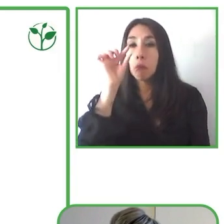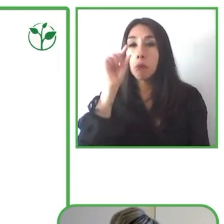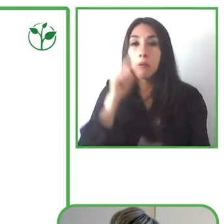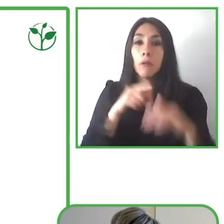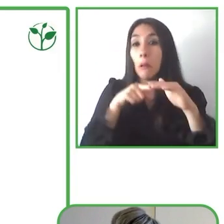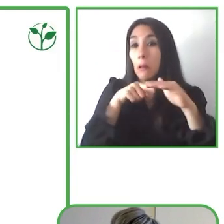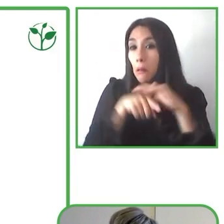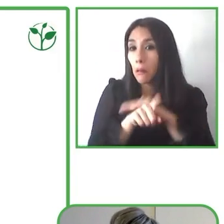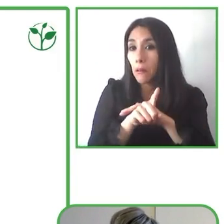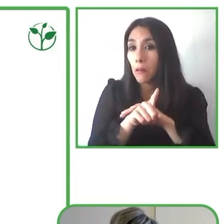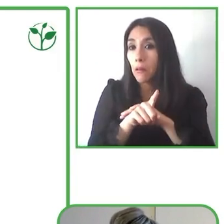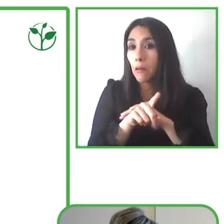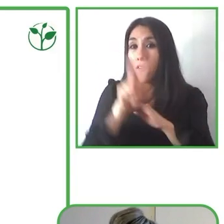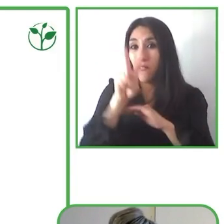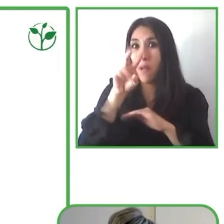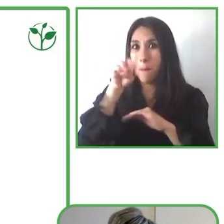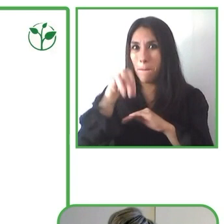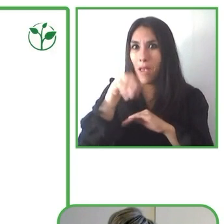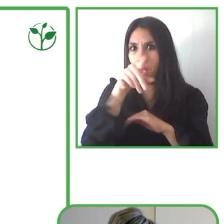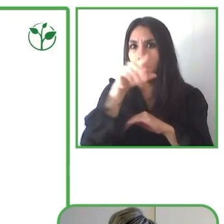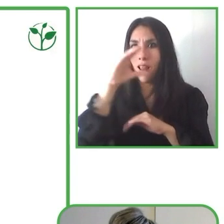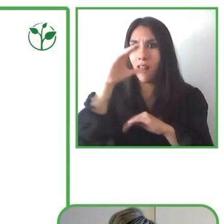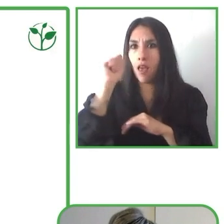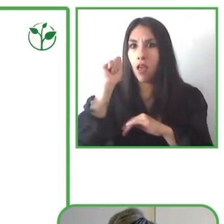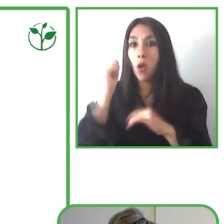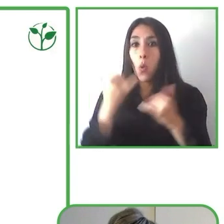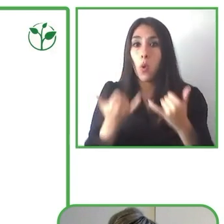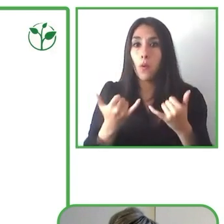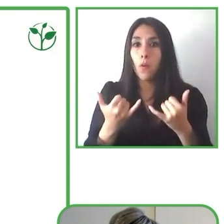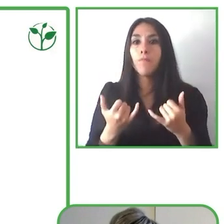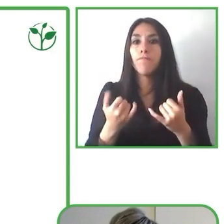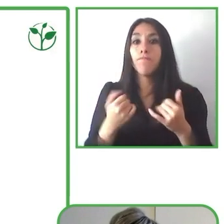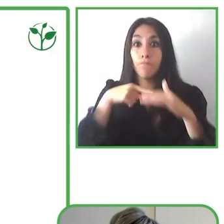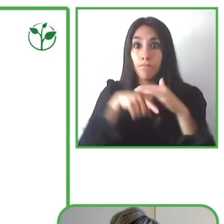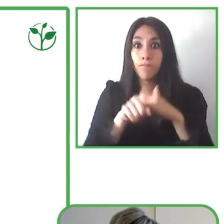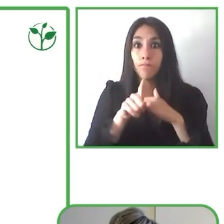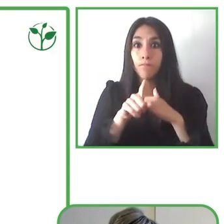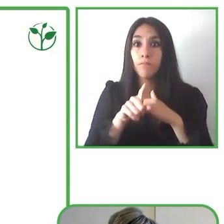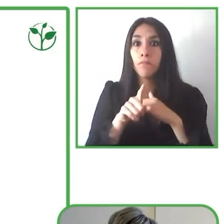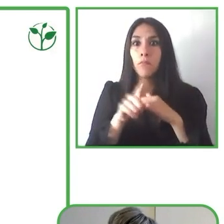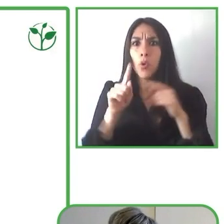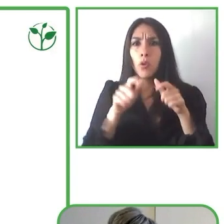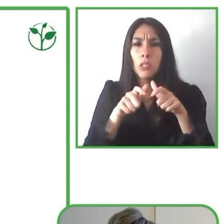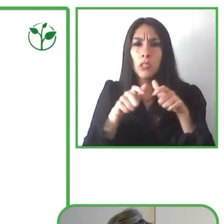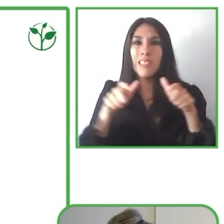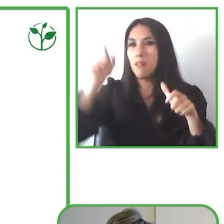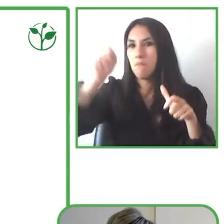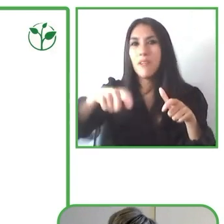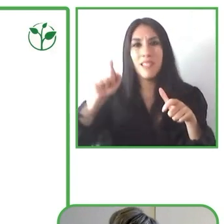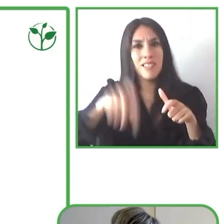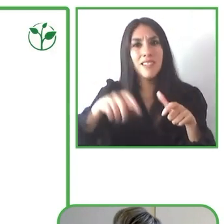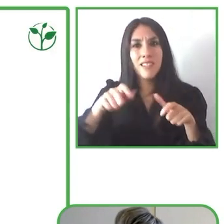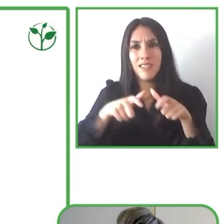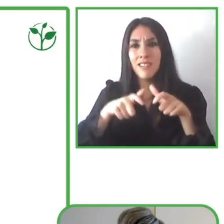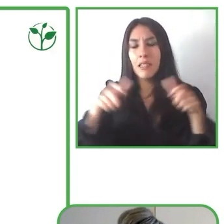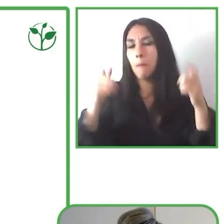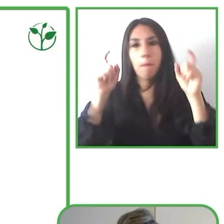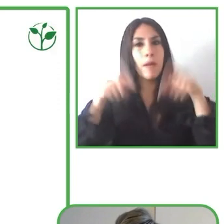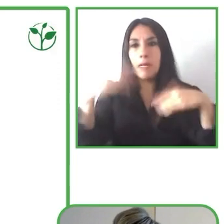Necesitábamos expandir su diseño cultural inicial para aumentar su alcance social,